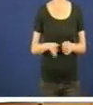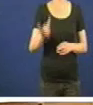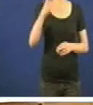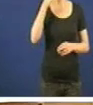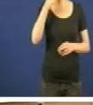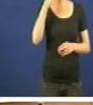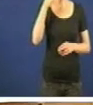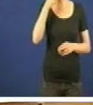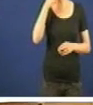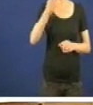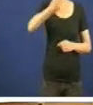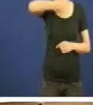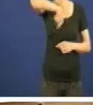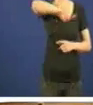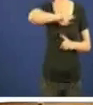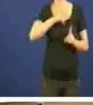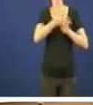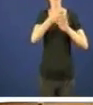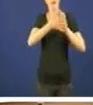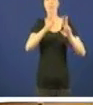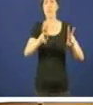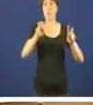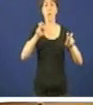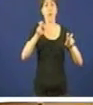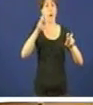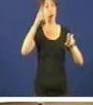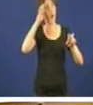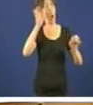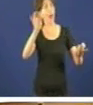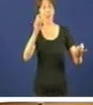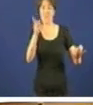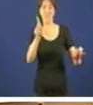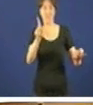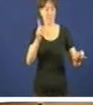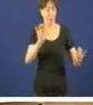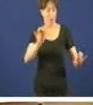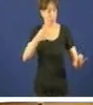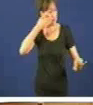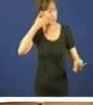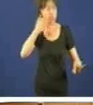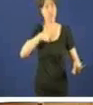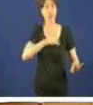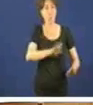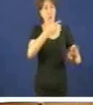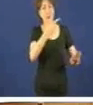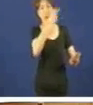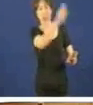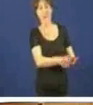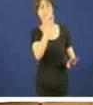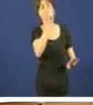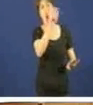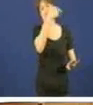presumimos de coherencia e que a temos non temos por que presumir coñecendo o señor Feijose sabemos que cando se presume de algo